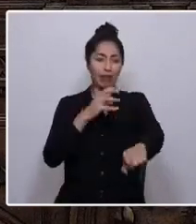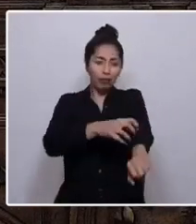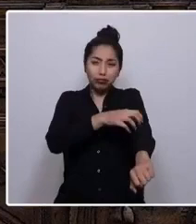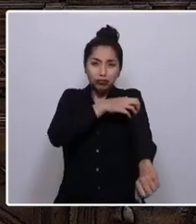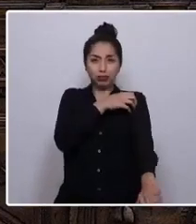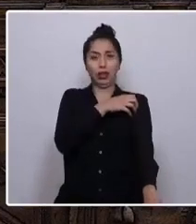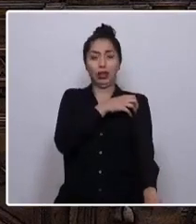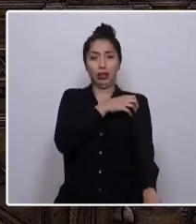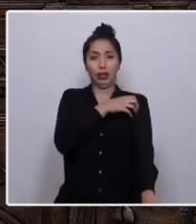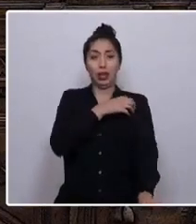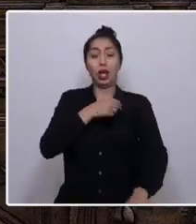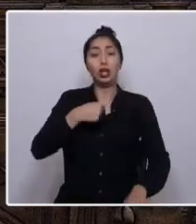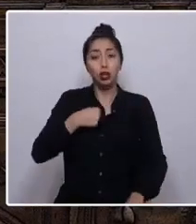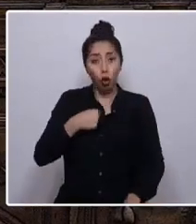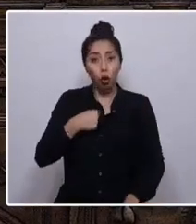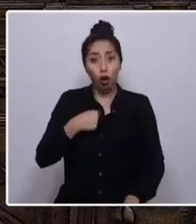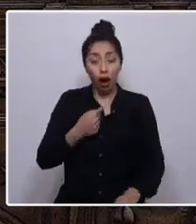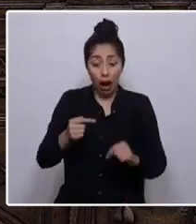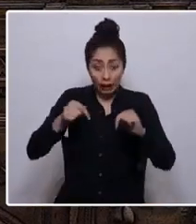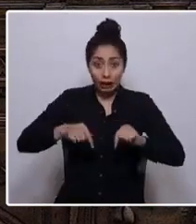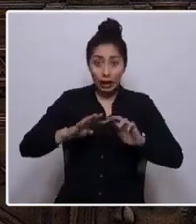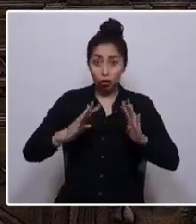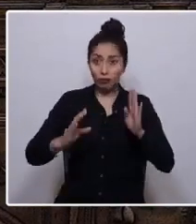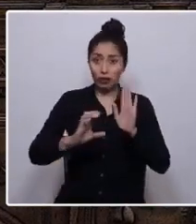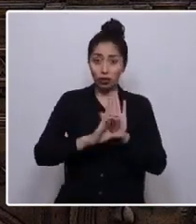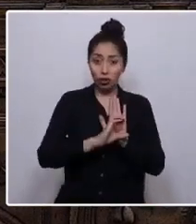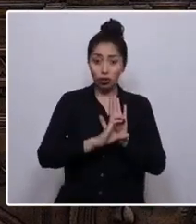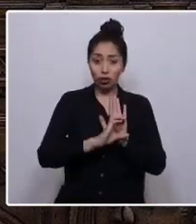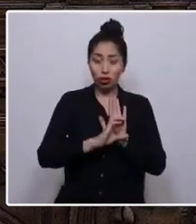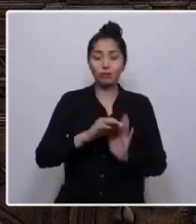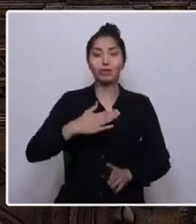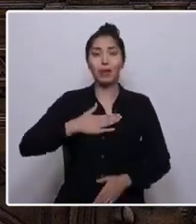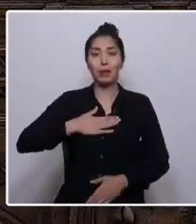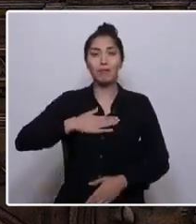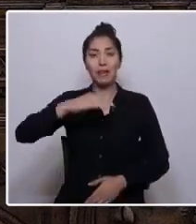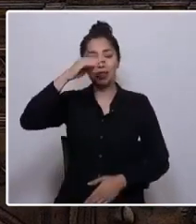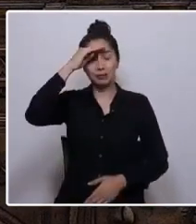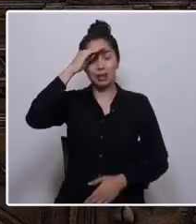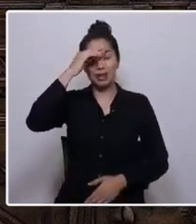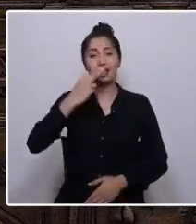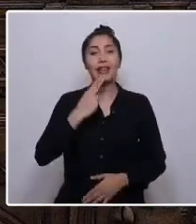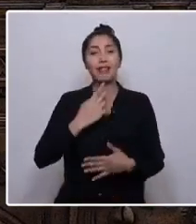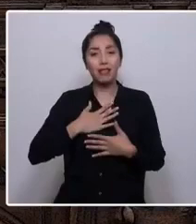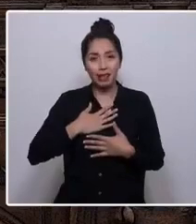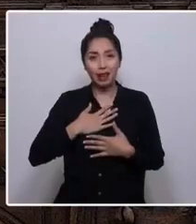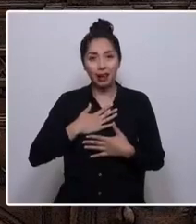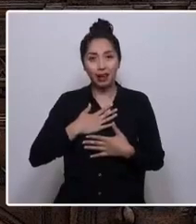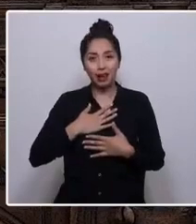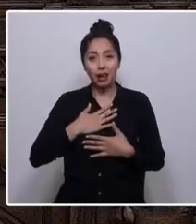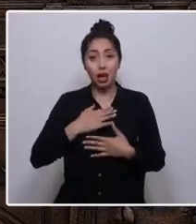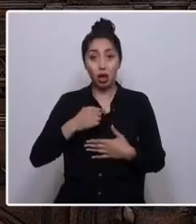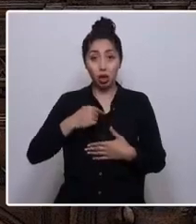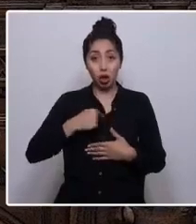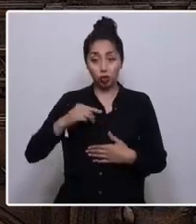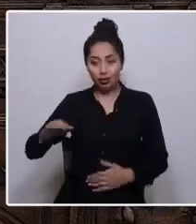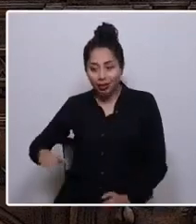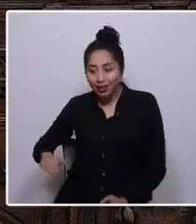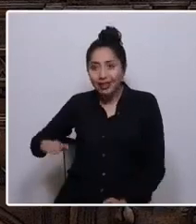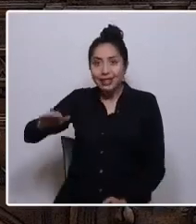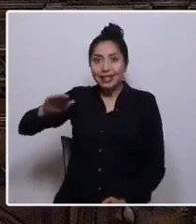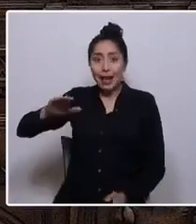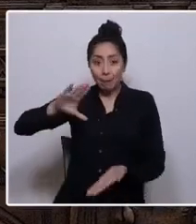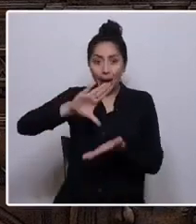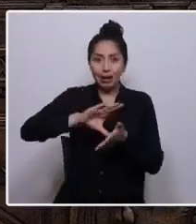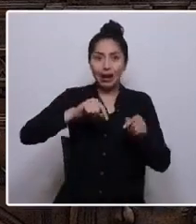traigo a esta convención milla larga experiencia de vida. Crecí en un país donde abundaba la